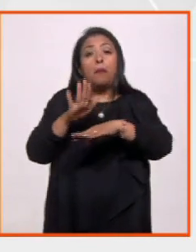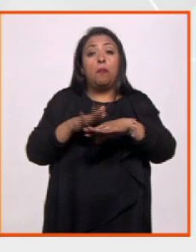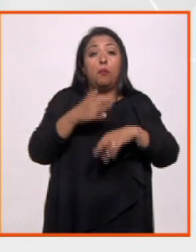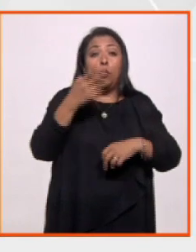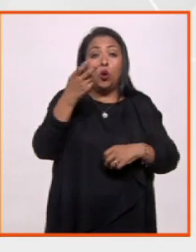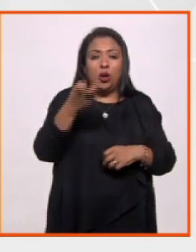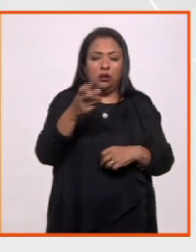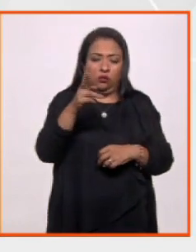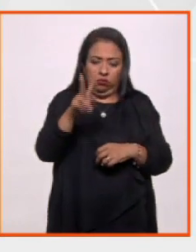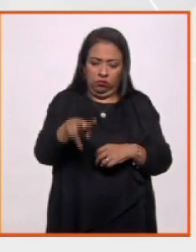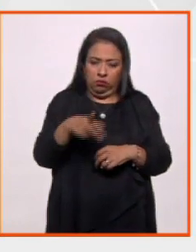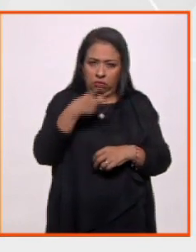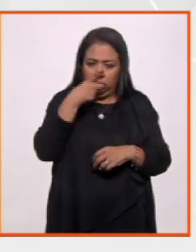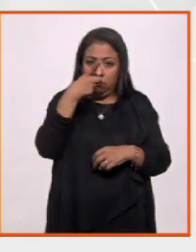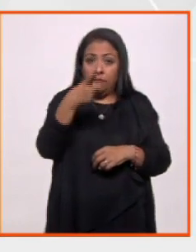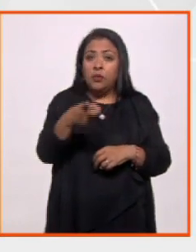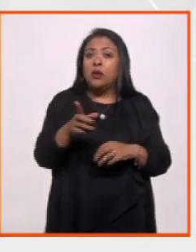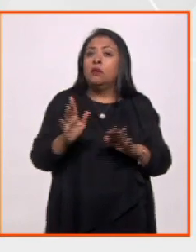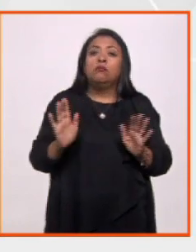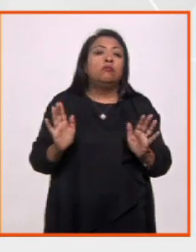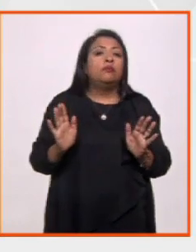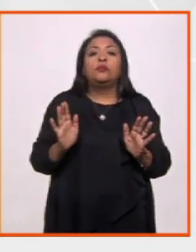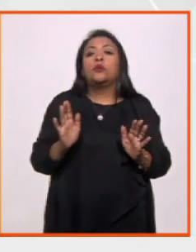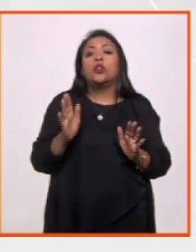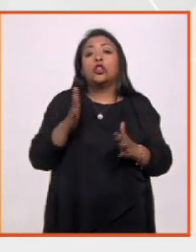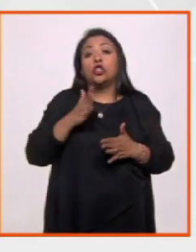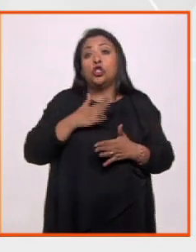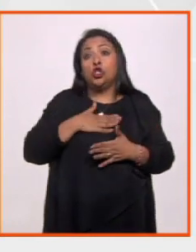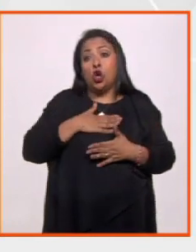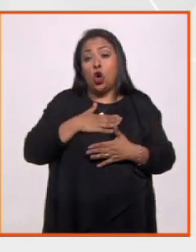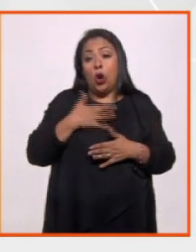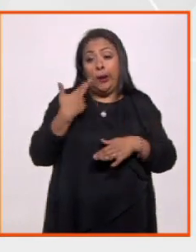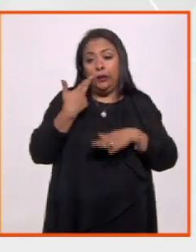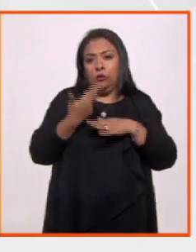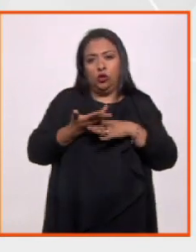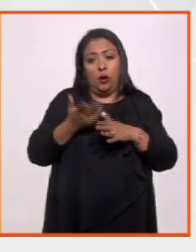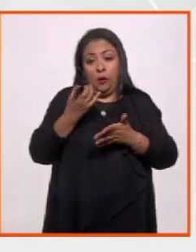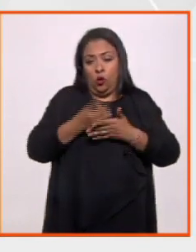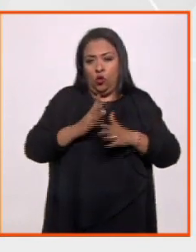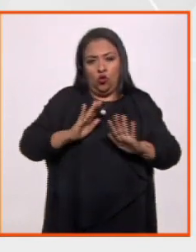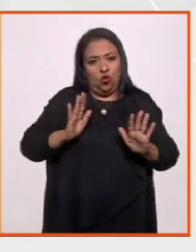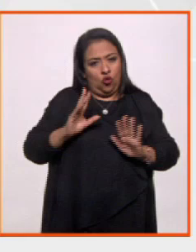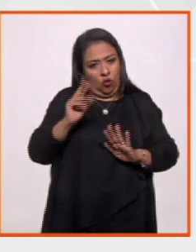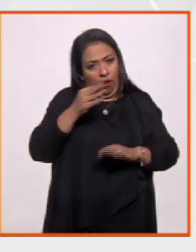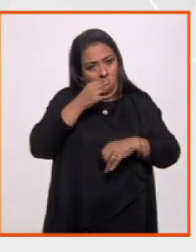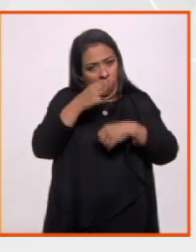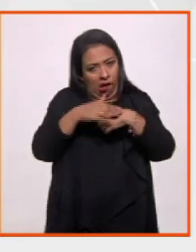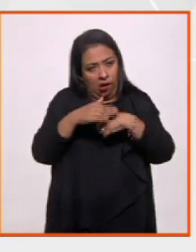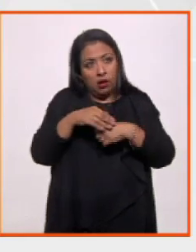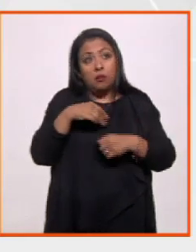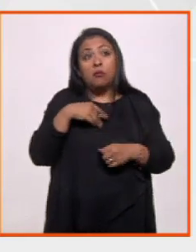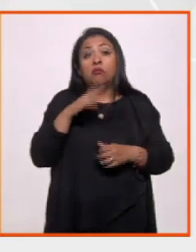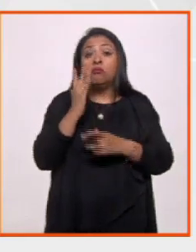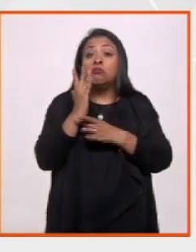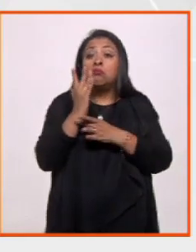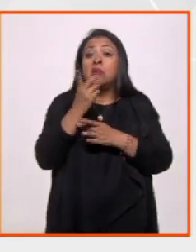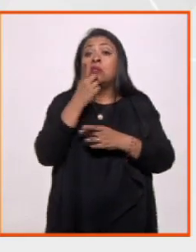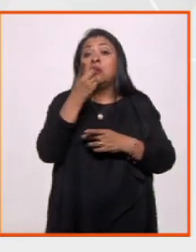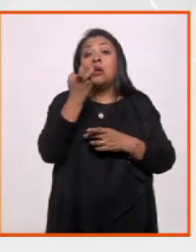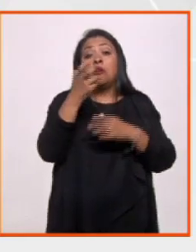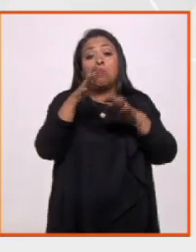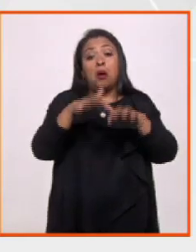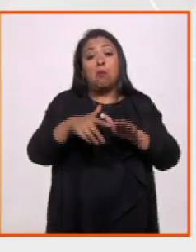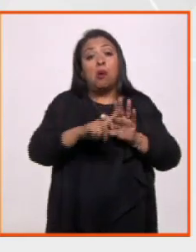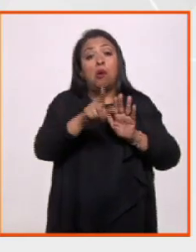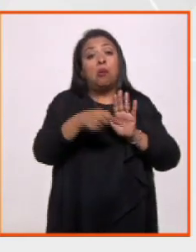ello reiteran que no es de su ámbito solamente, dicen que esto ha sido comunicado